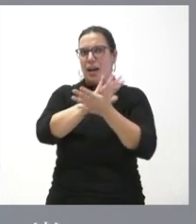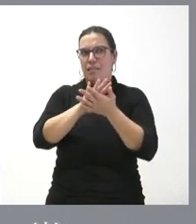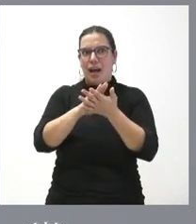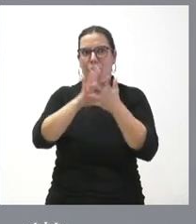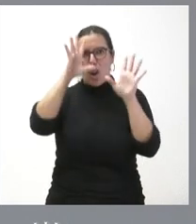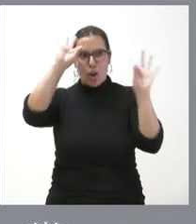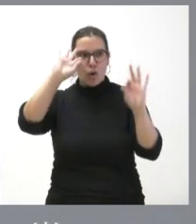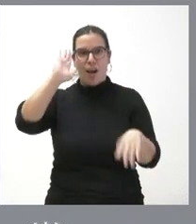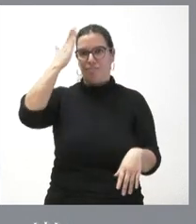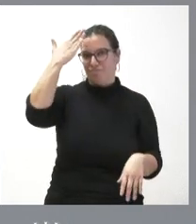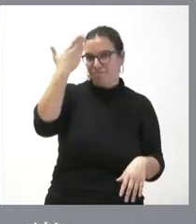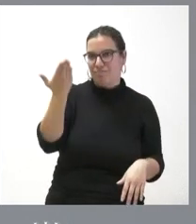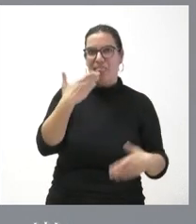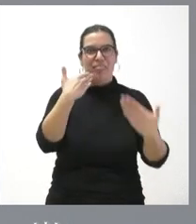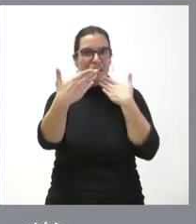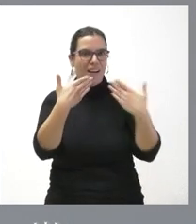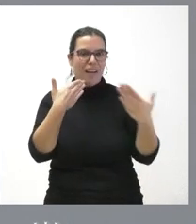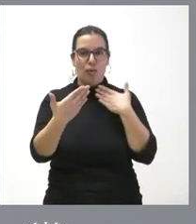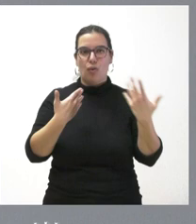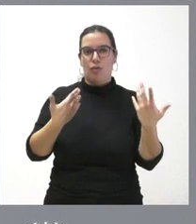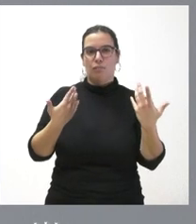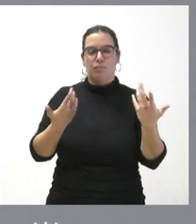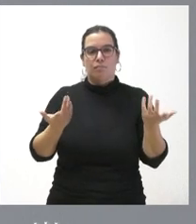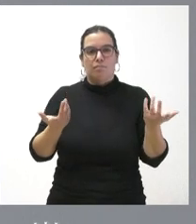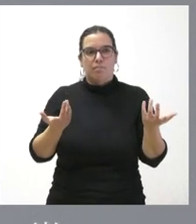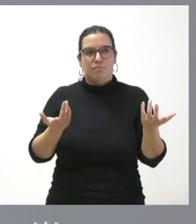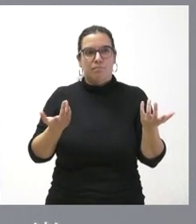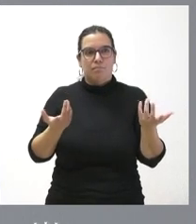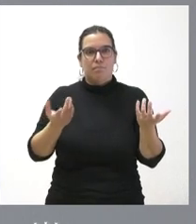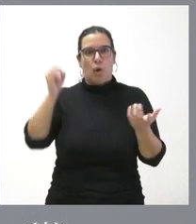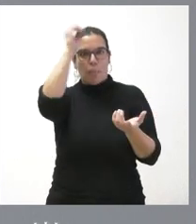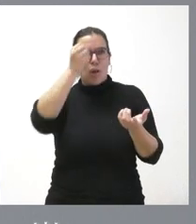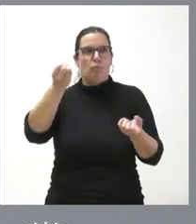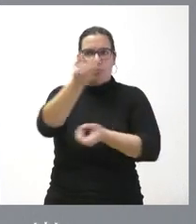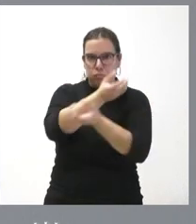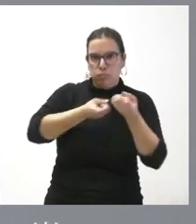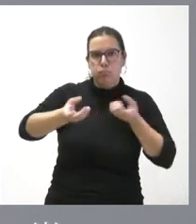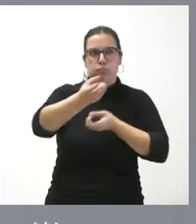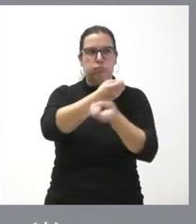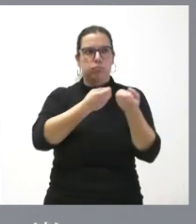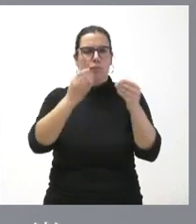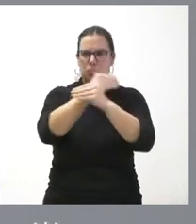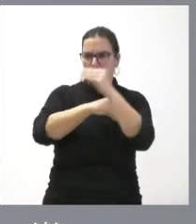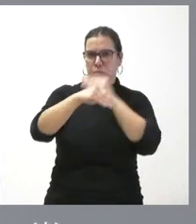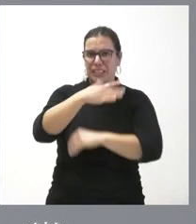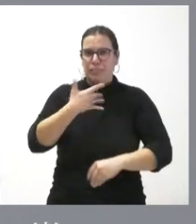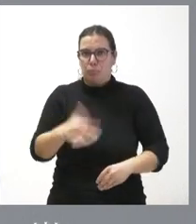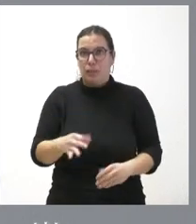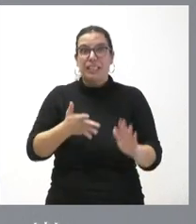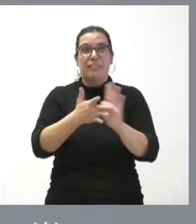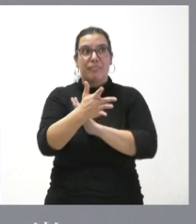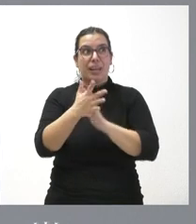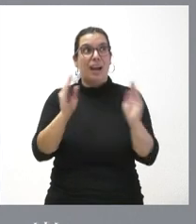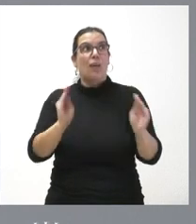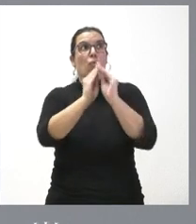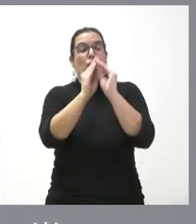común desde el diálogo desde el intercambio de opiniones y no digo que lleguemos a puntos de